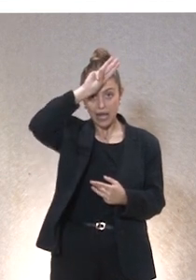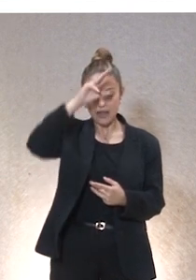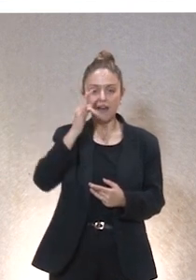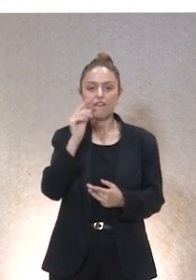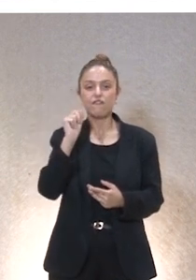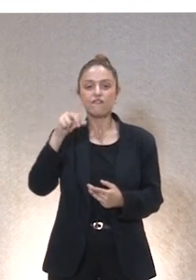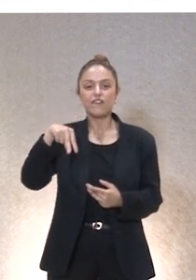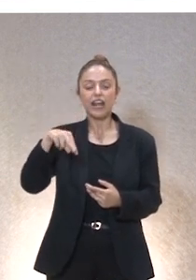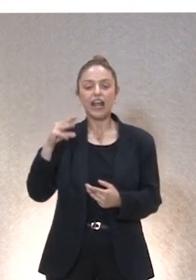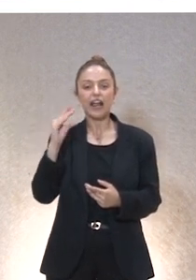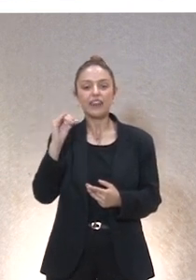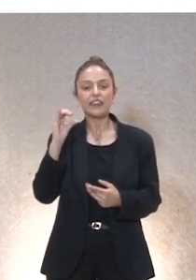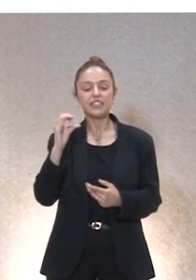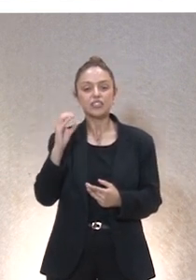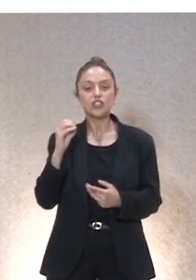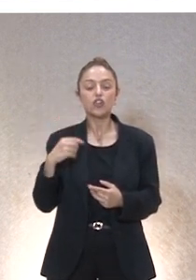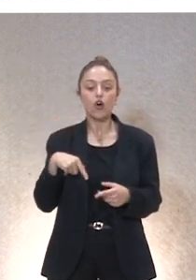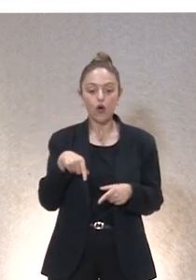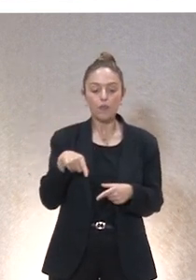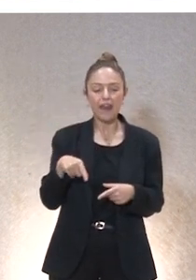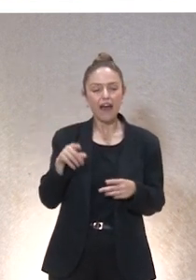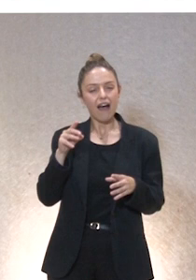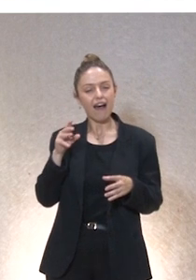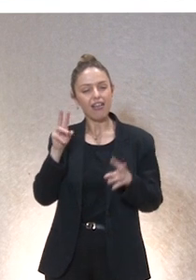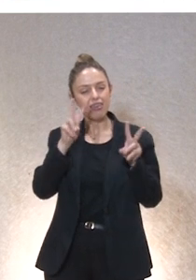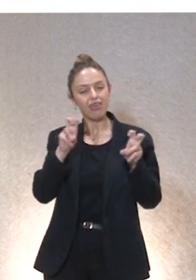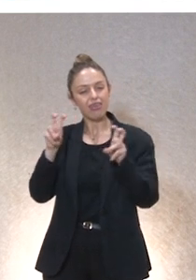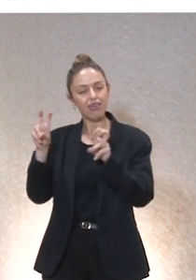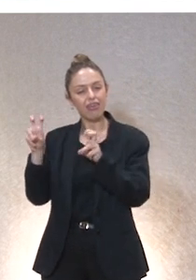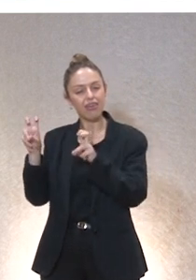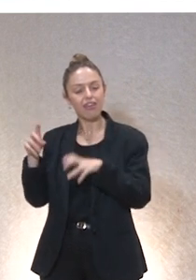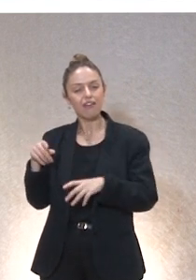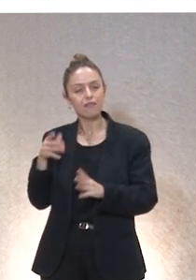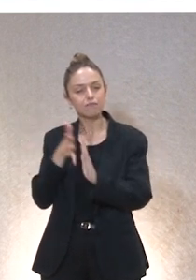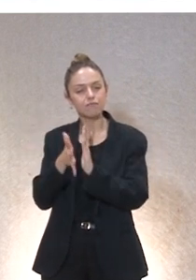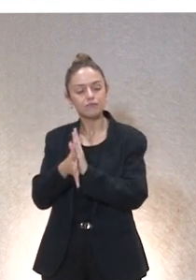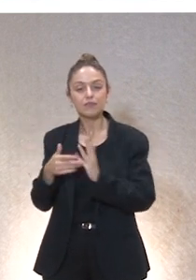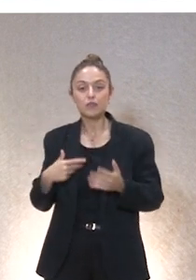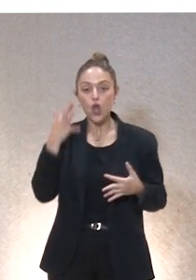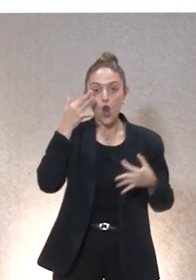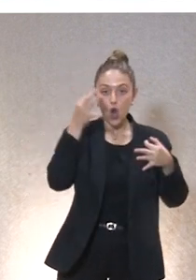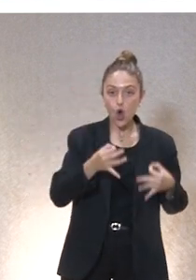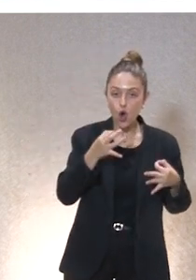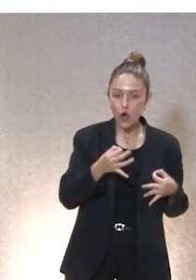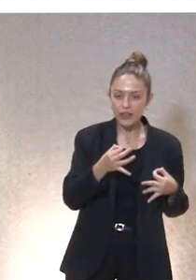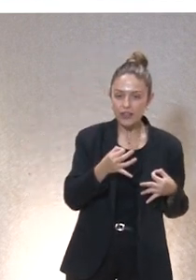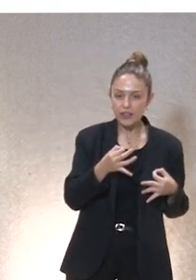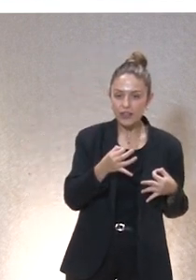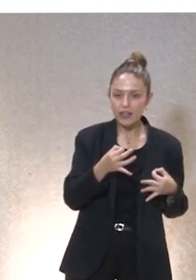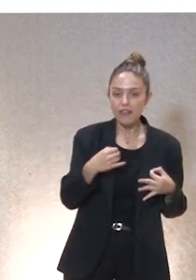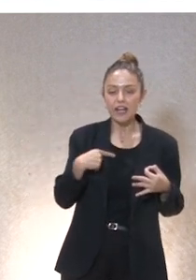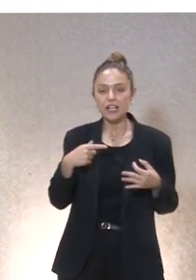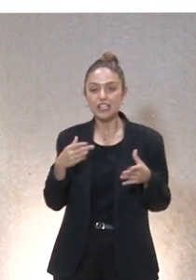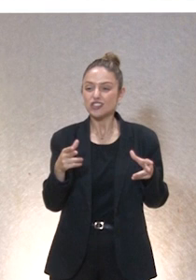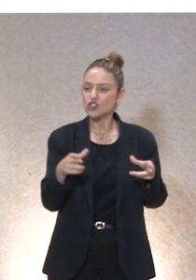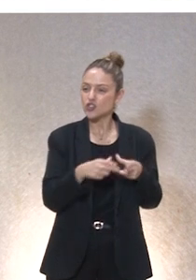apropia de los conceptos de Paul Ricker para determinado tipo de cuestiones se dará cuenta de que la lógica del socio y la lógica del prójimo